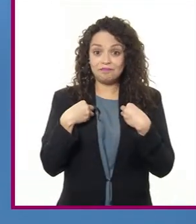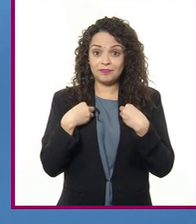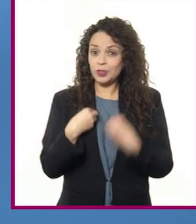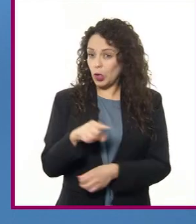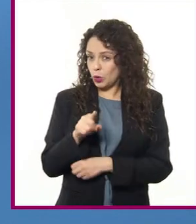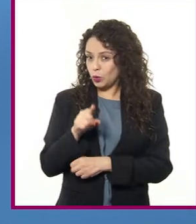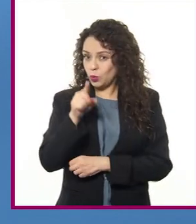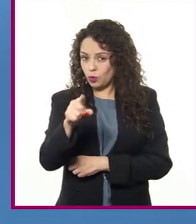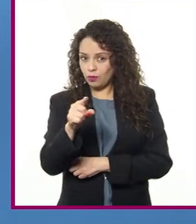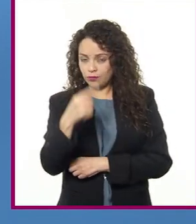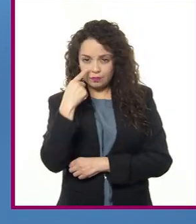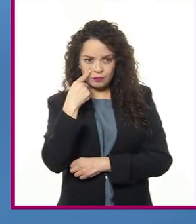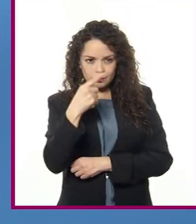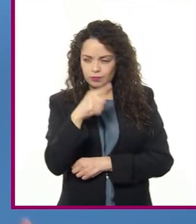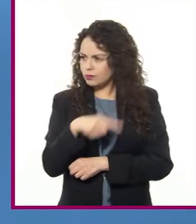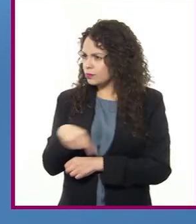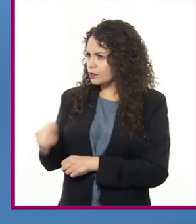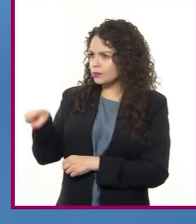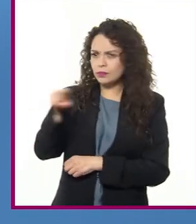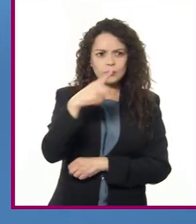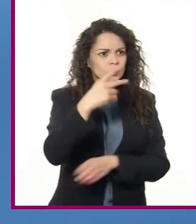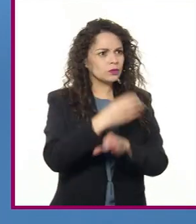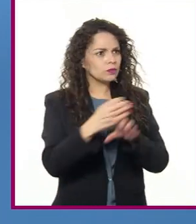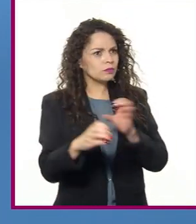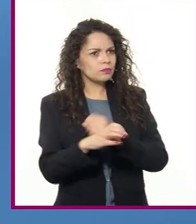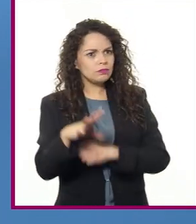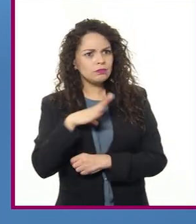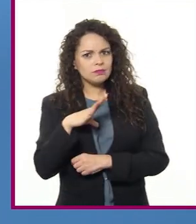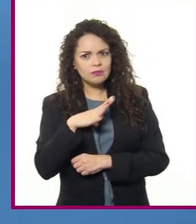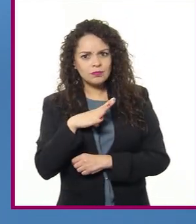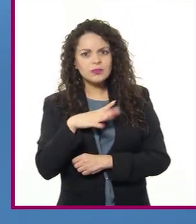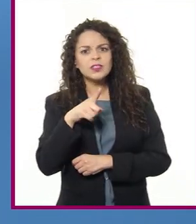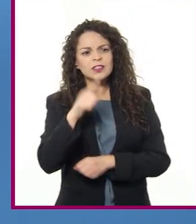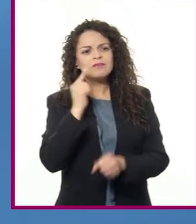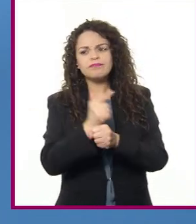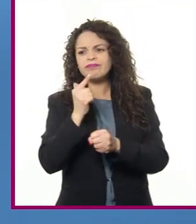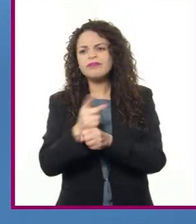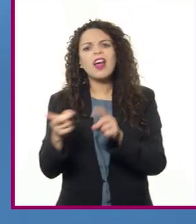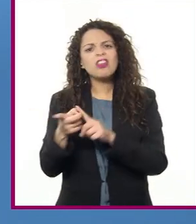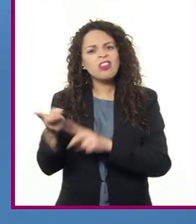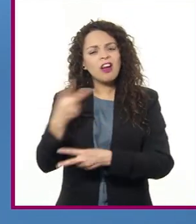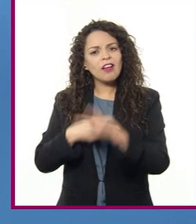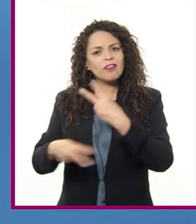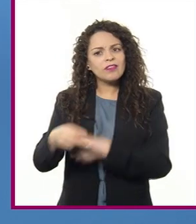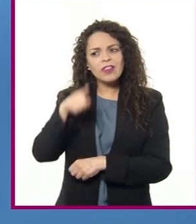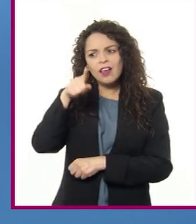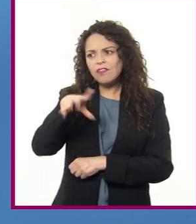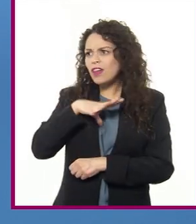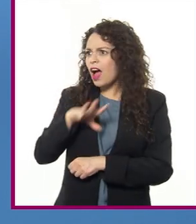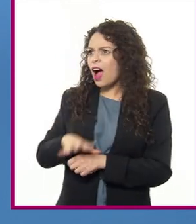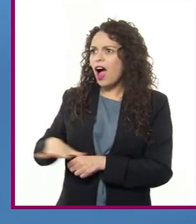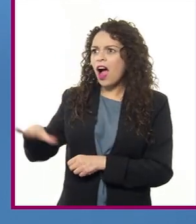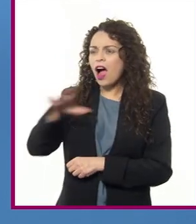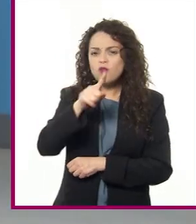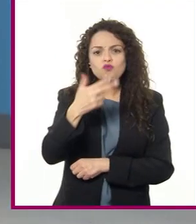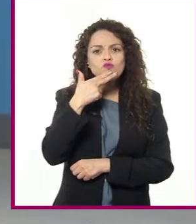casa, observen a su alrededor y descubran de dónde proviene todo lo que consumen.